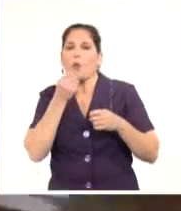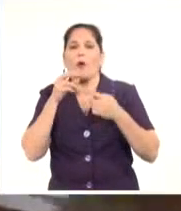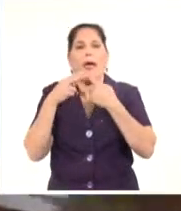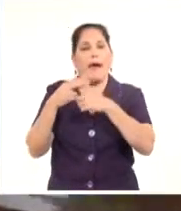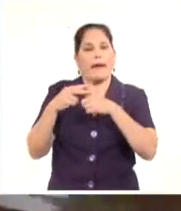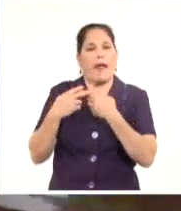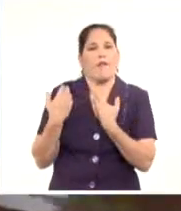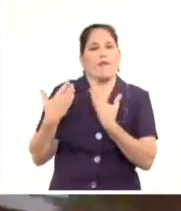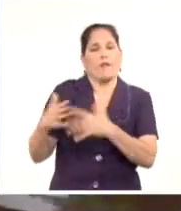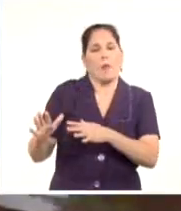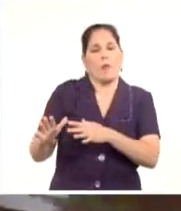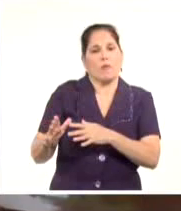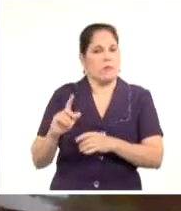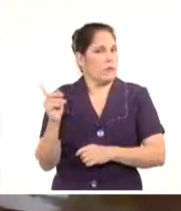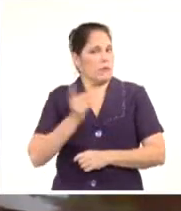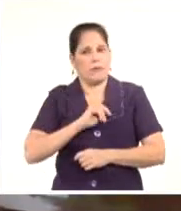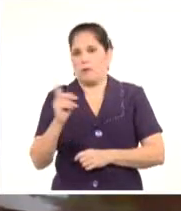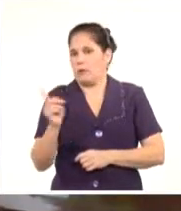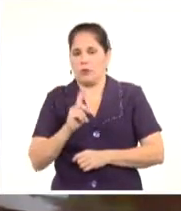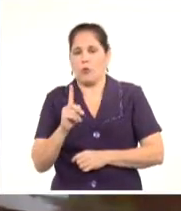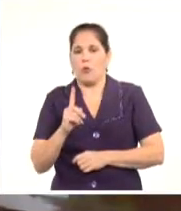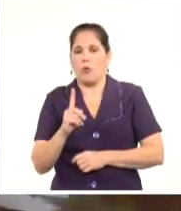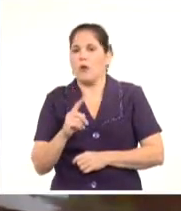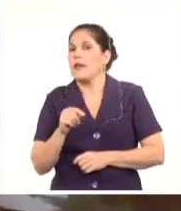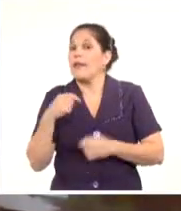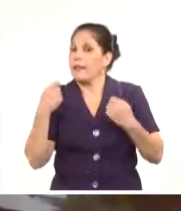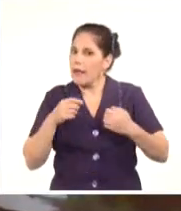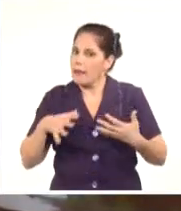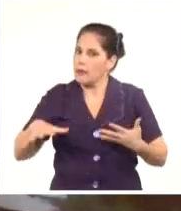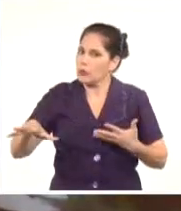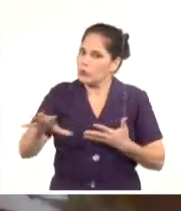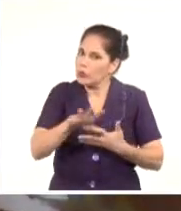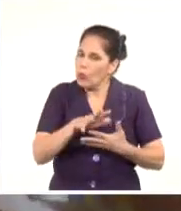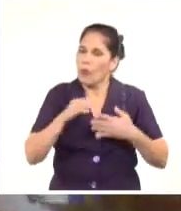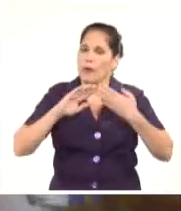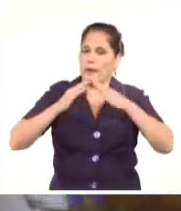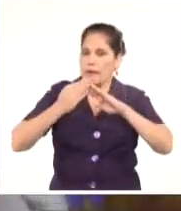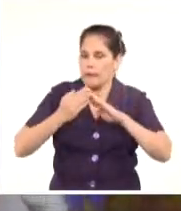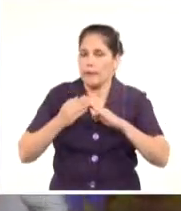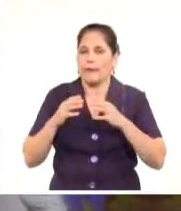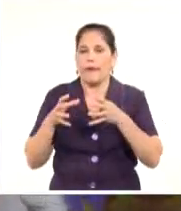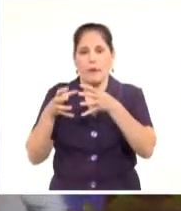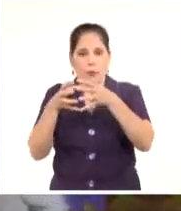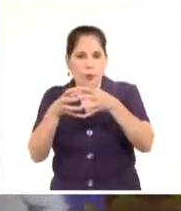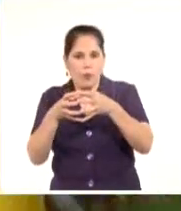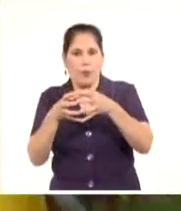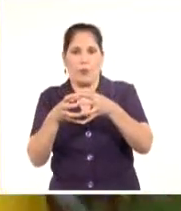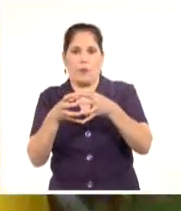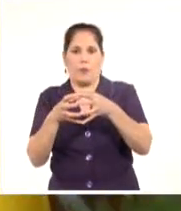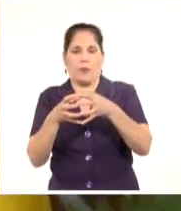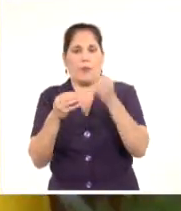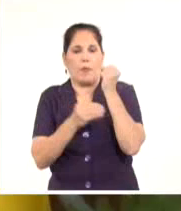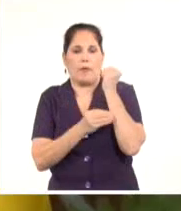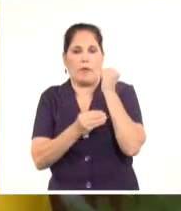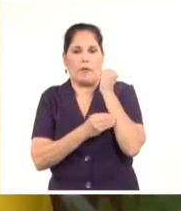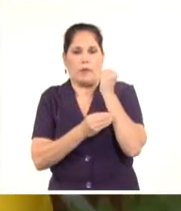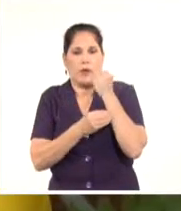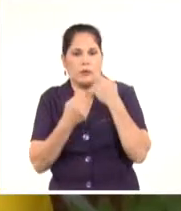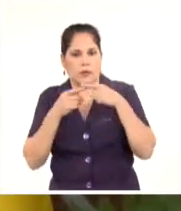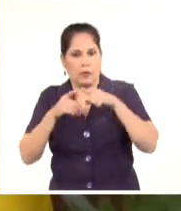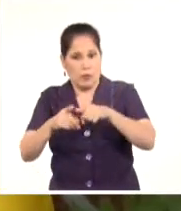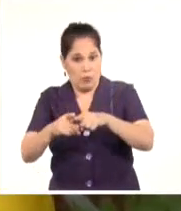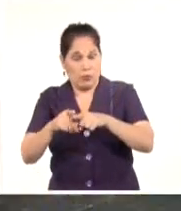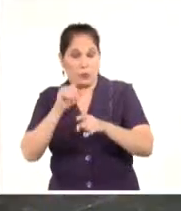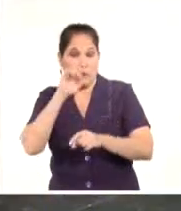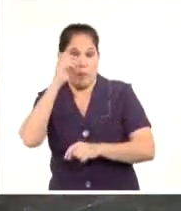una manera unilateral por solo un país. O por solo dos o tres países. Acompañaron al jefe de gobierno